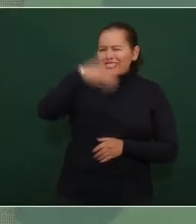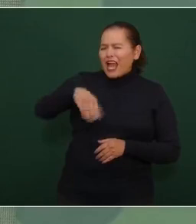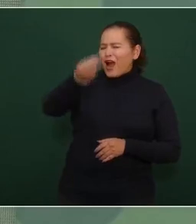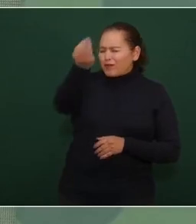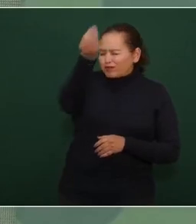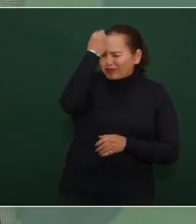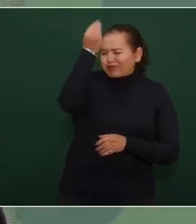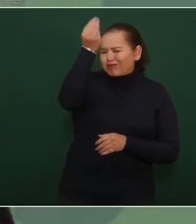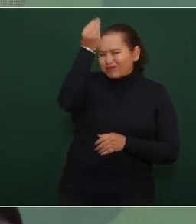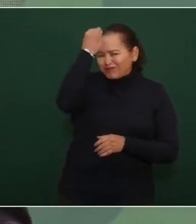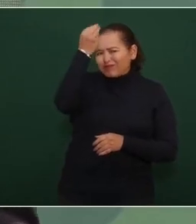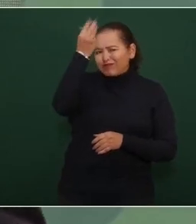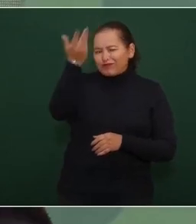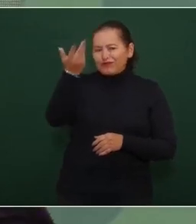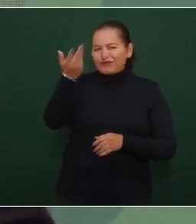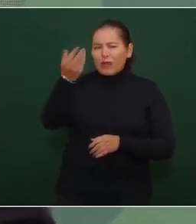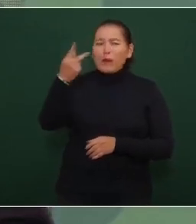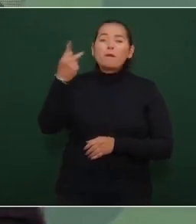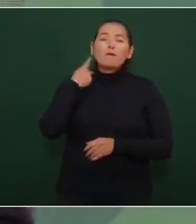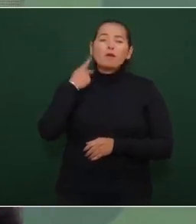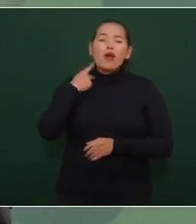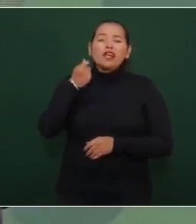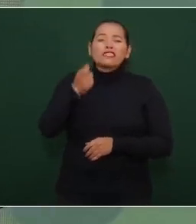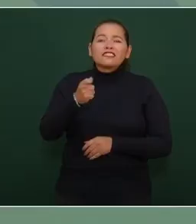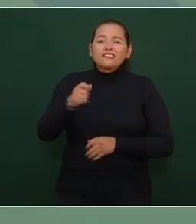y la política es asunto de todos